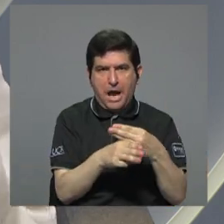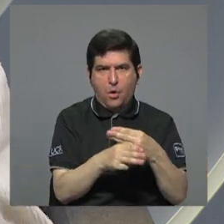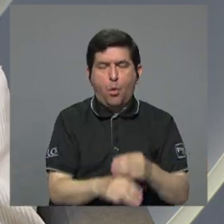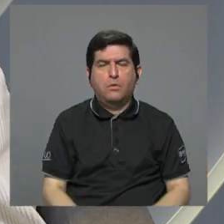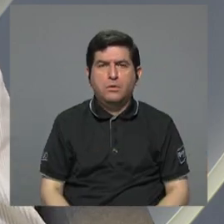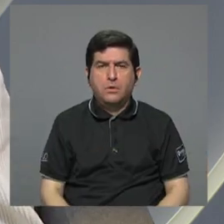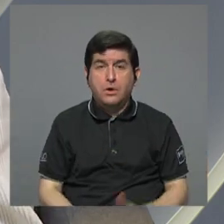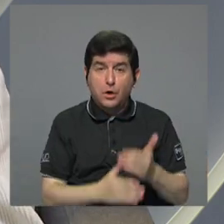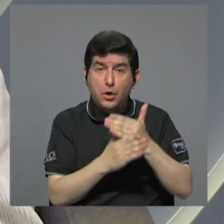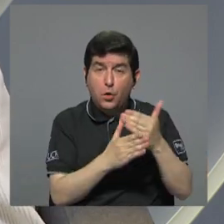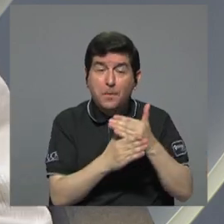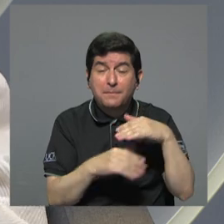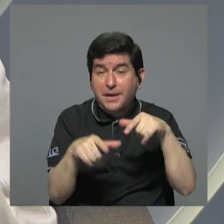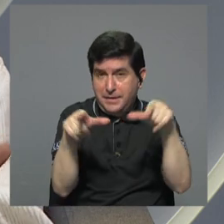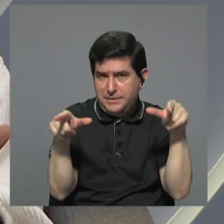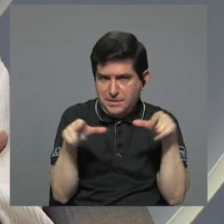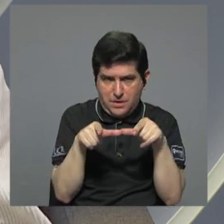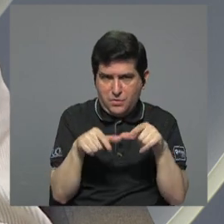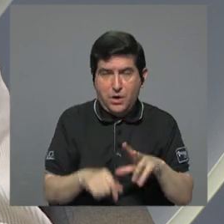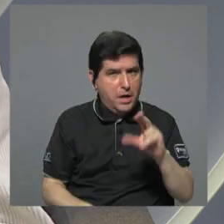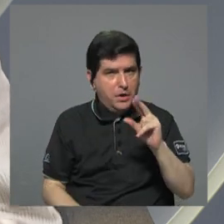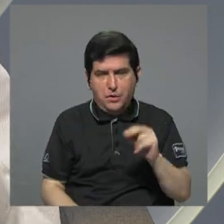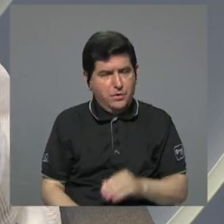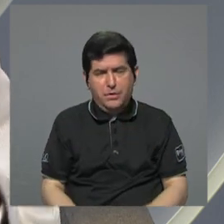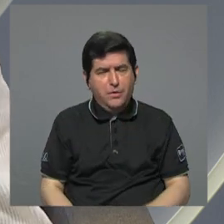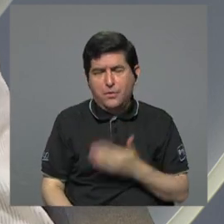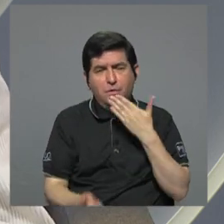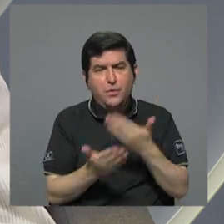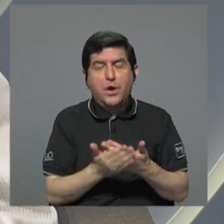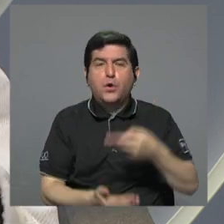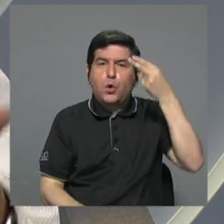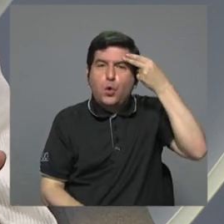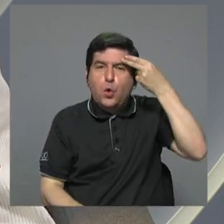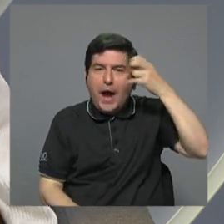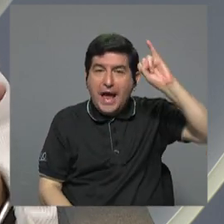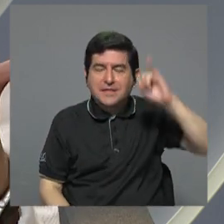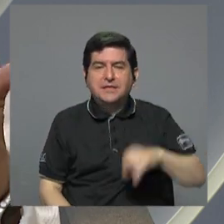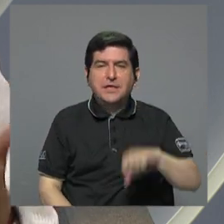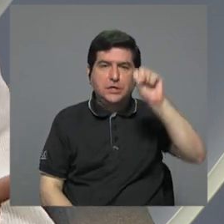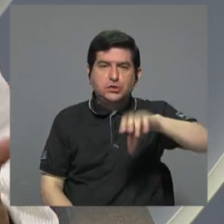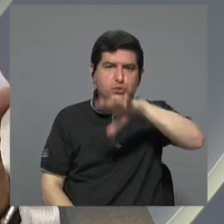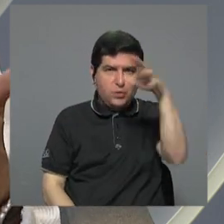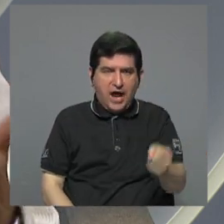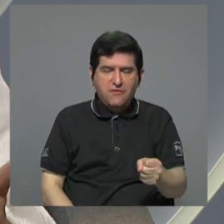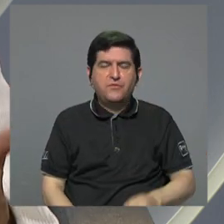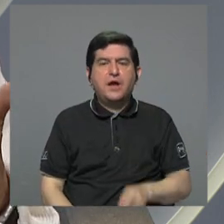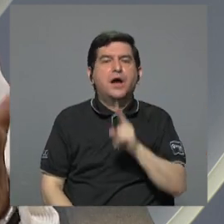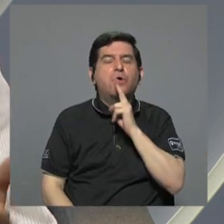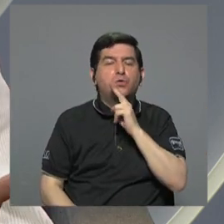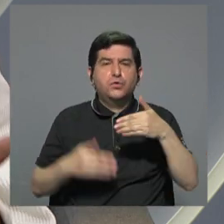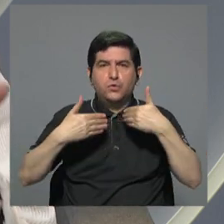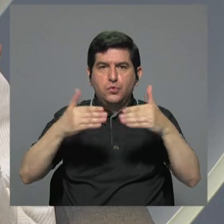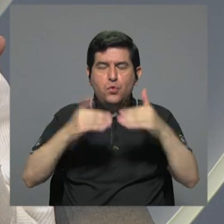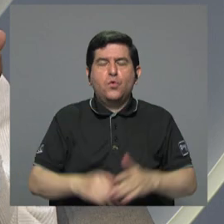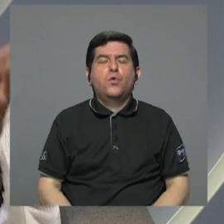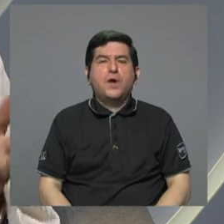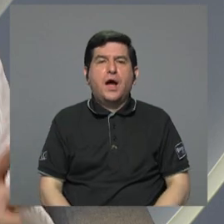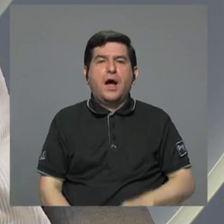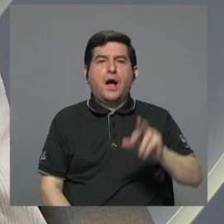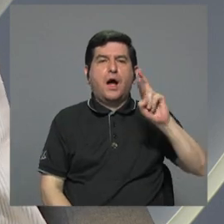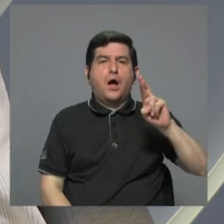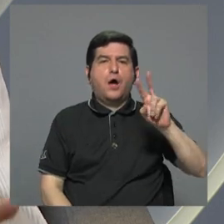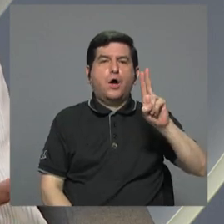está compartiendo ese asiento, que no es nada honorable, con Haití, con Sudáfrica, con Honduras, con Panamá, con Ruanda, con